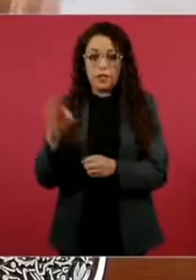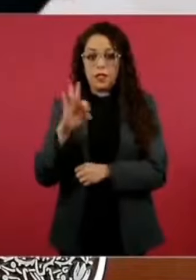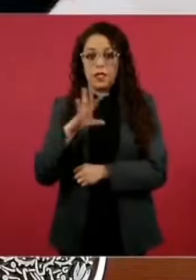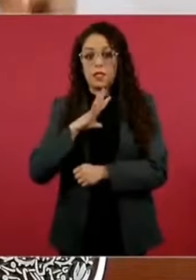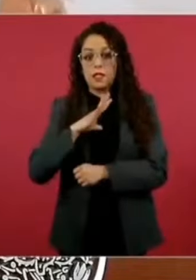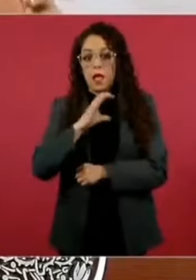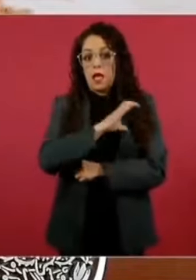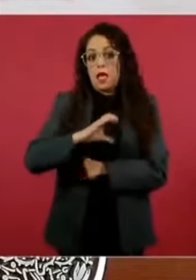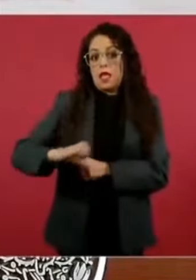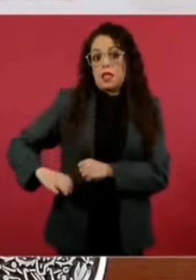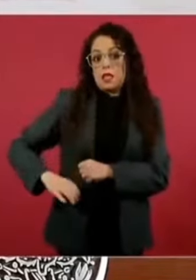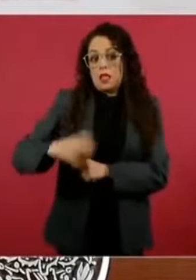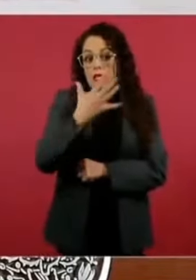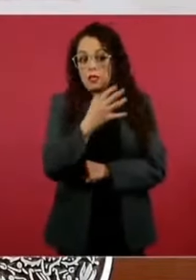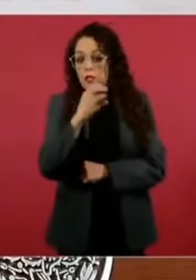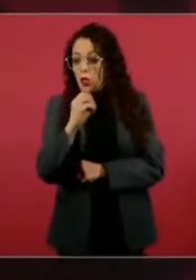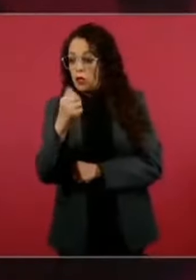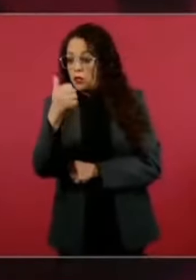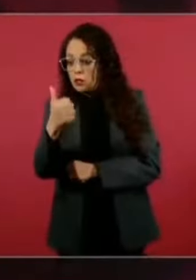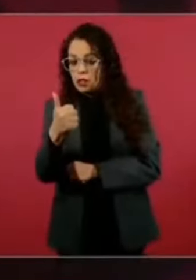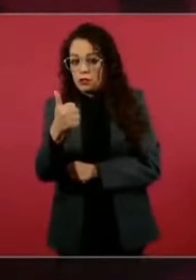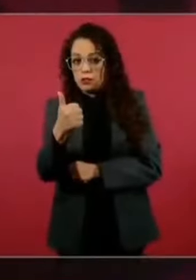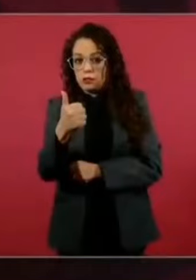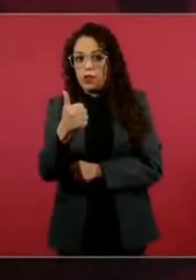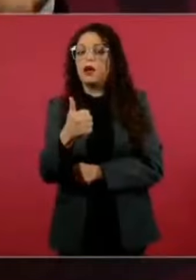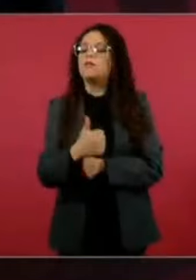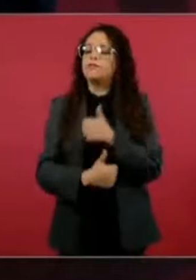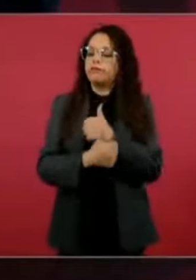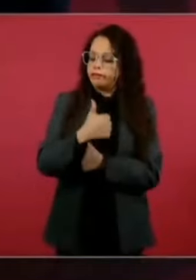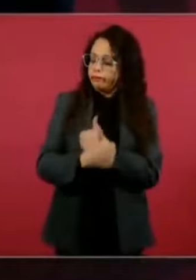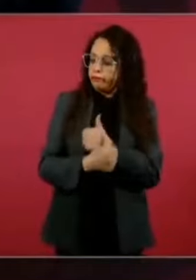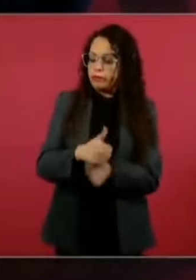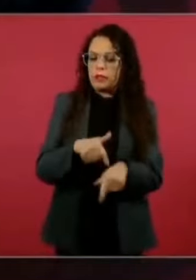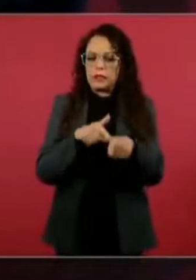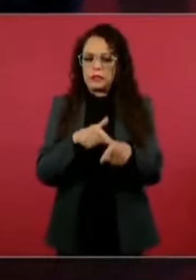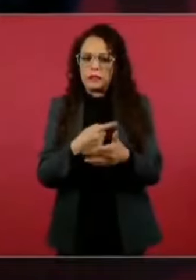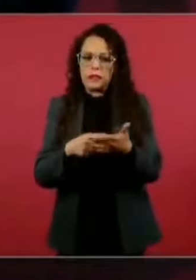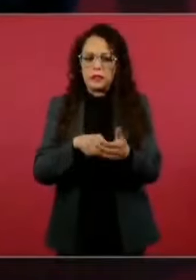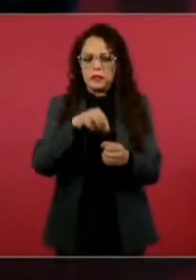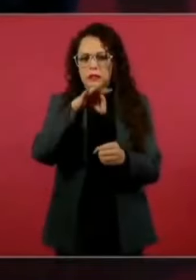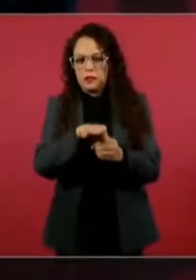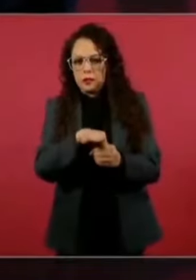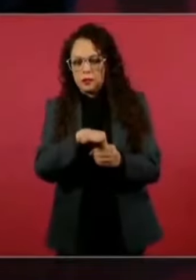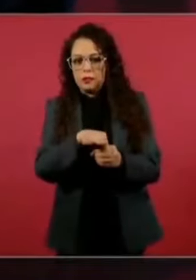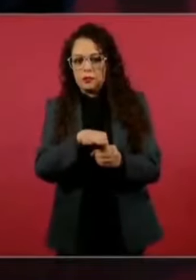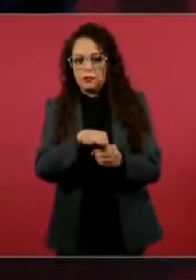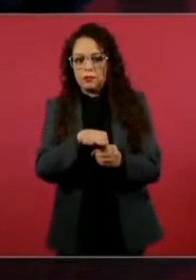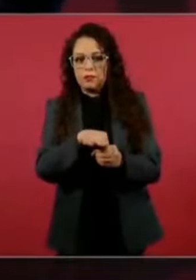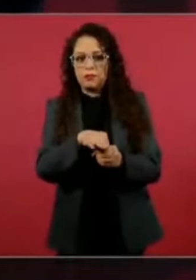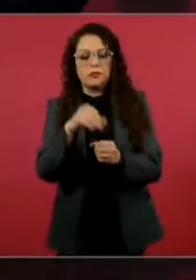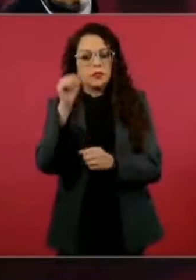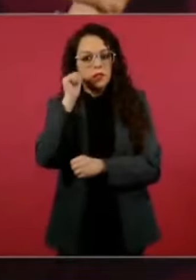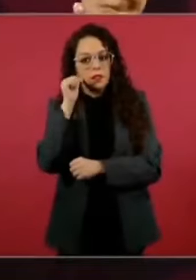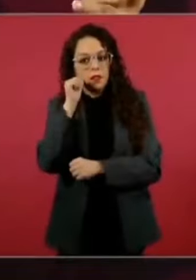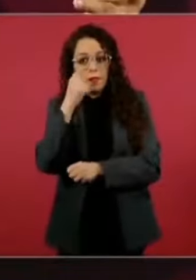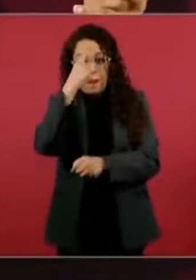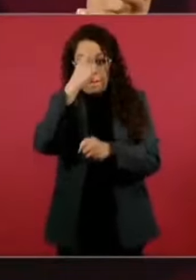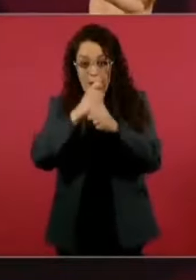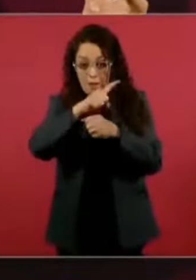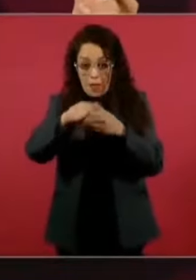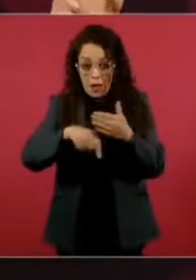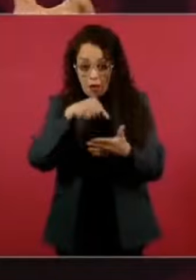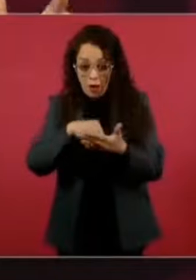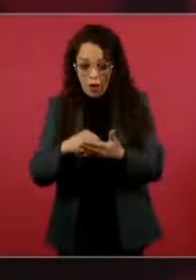quedan dos, el del primero y el del segundo lugar. Y en la segunda vuelta